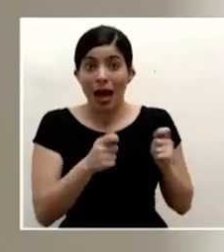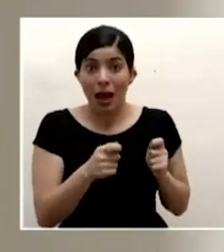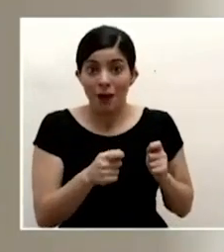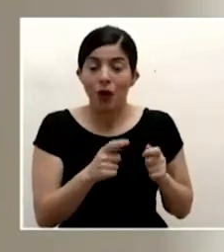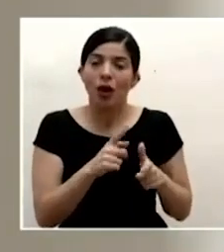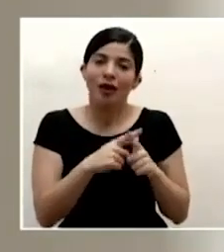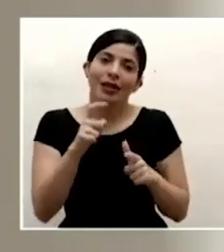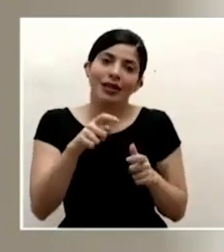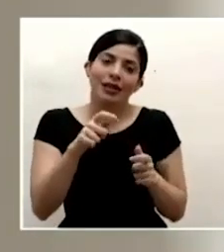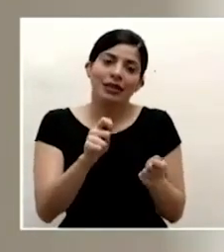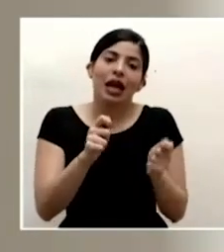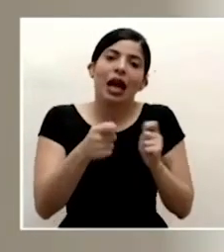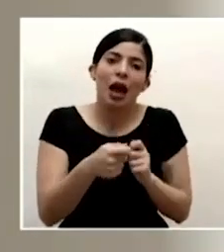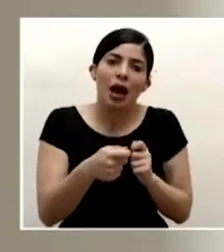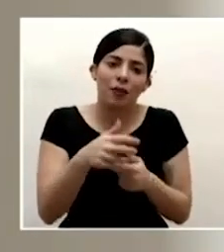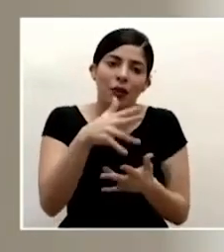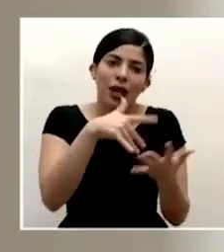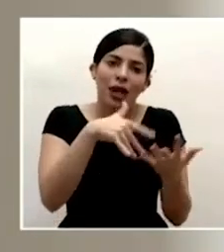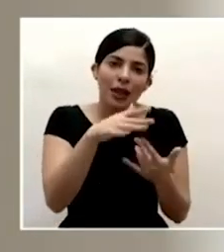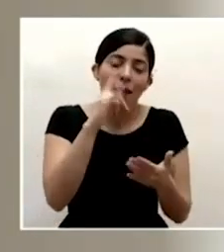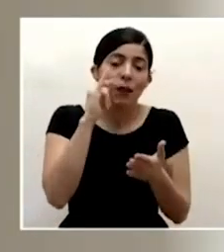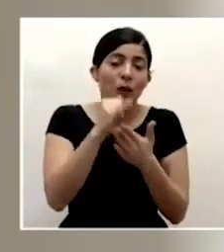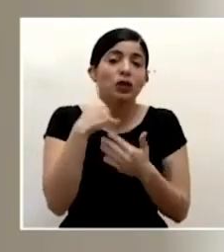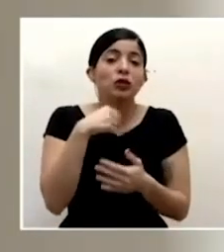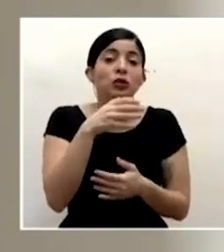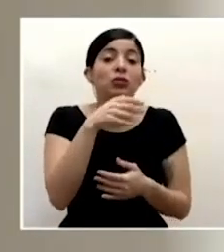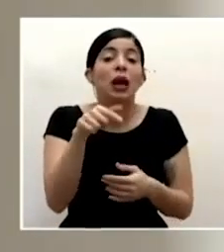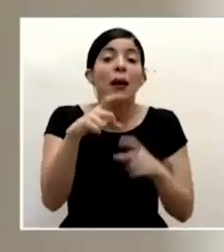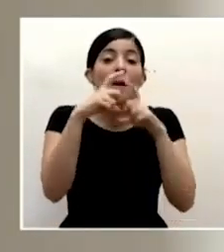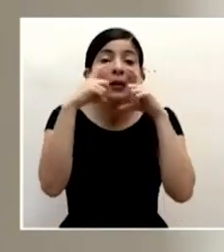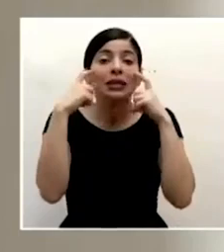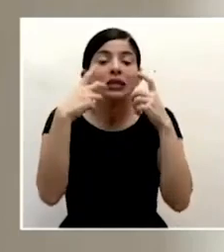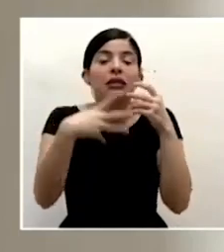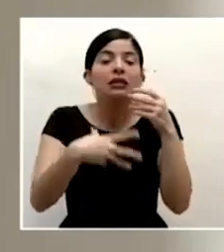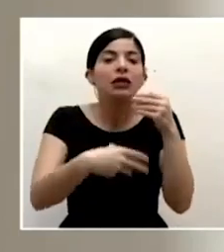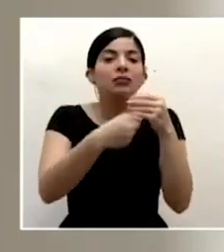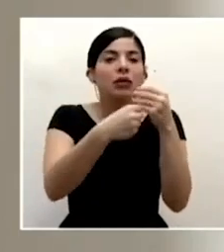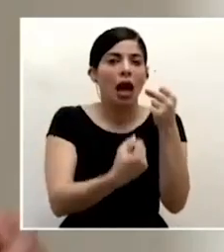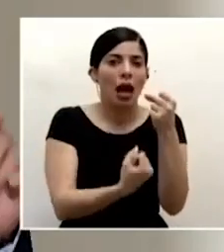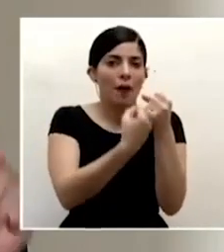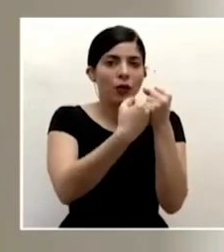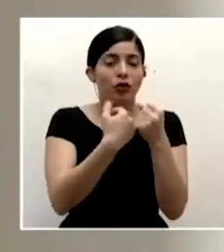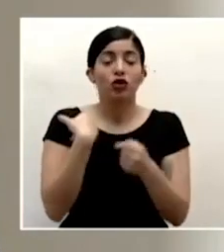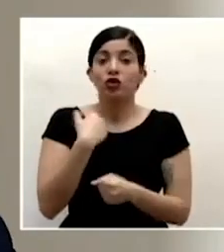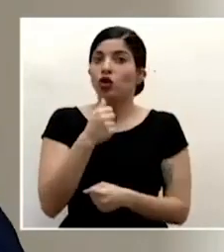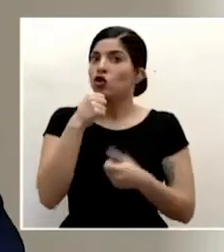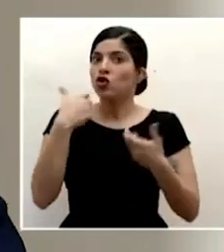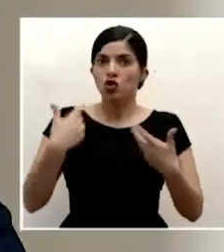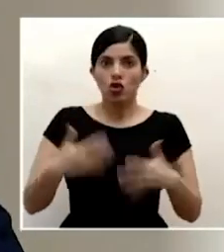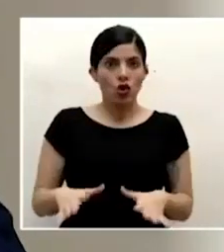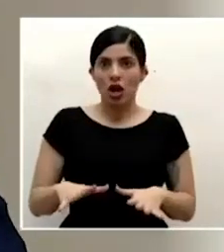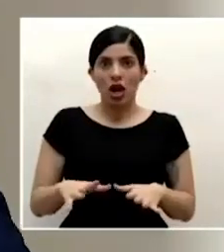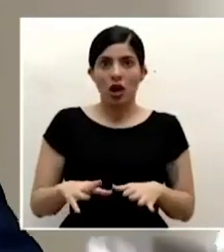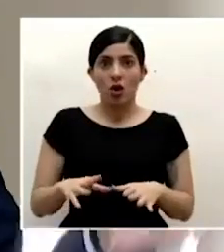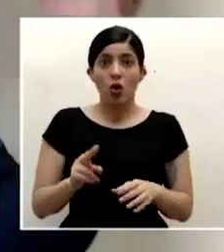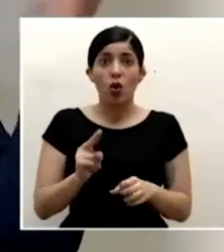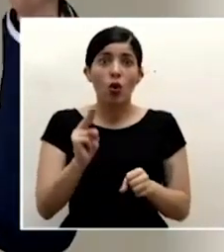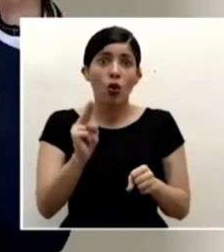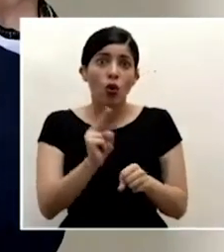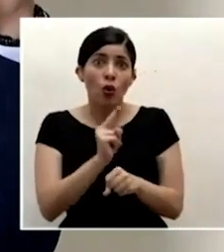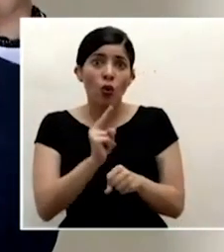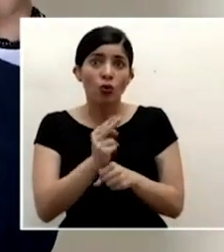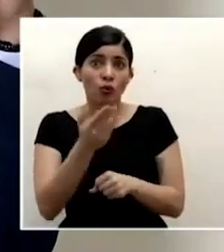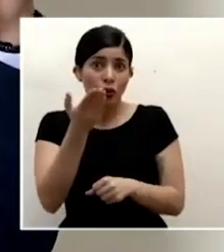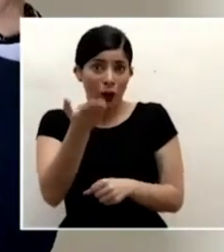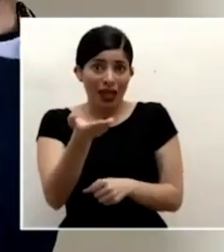comportamiento y que yo indico es complementario también yo no quiero en ningún momento y lo insisto que el uso de algo como esto vaya a